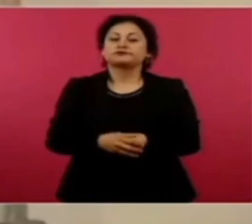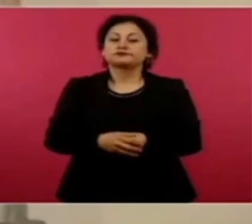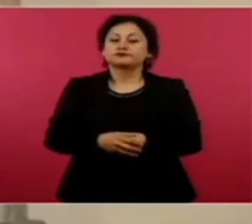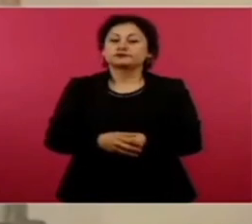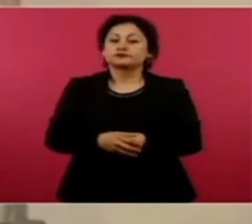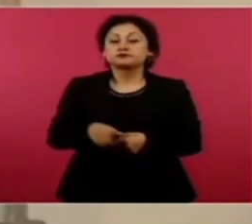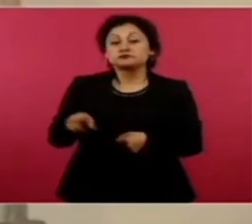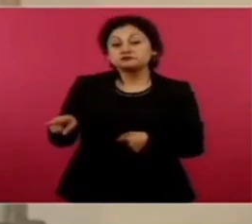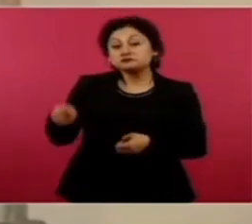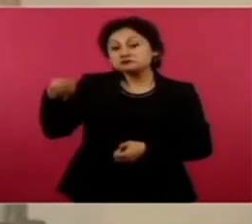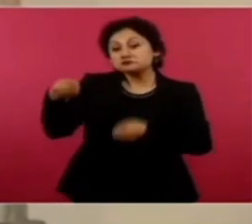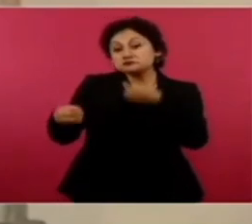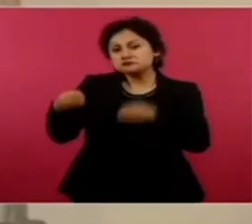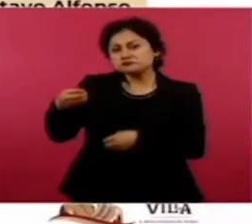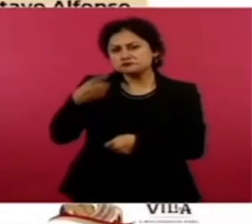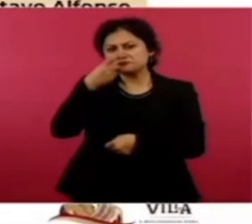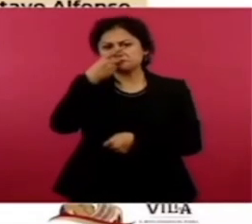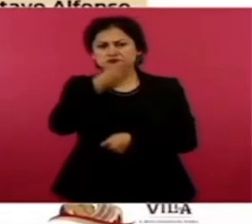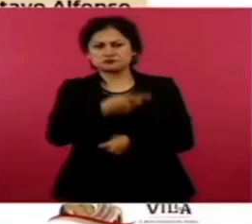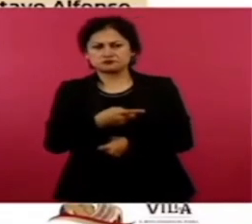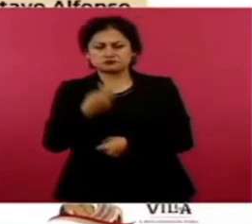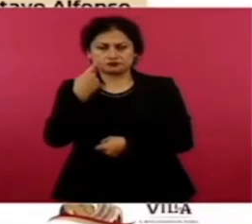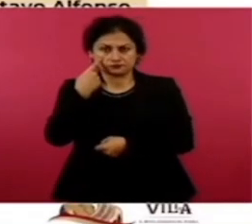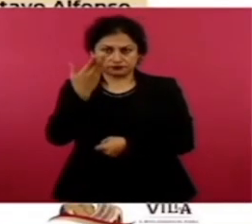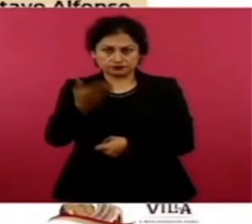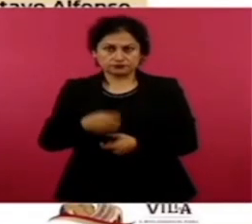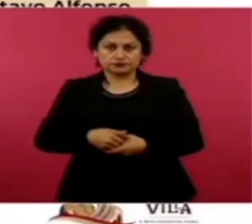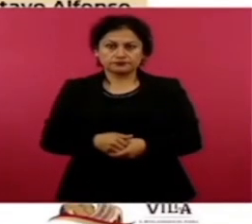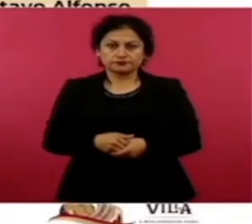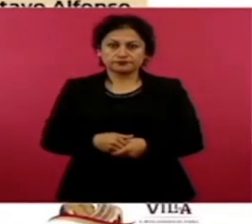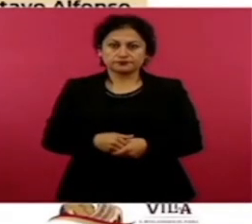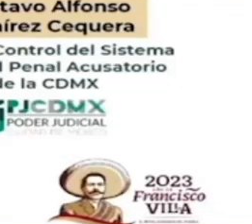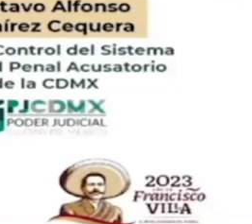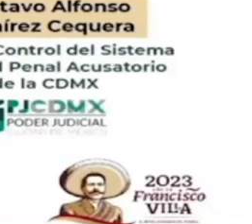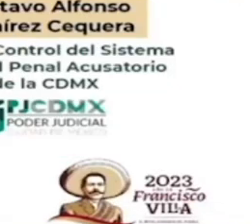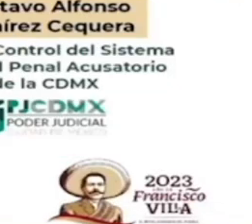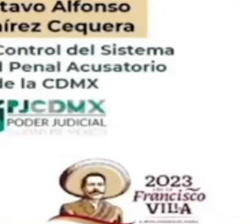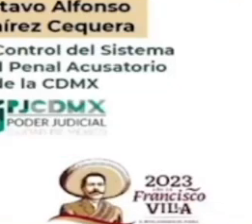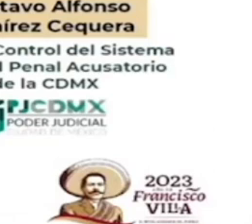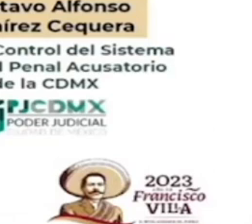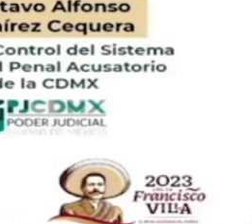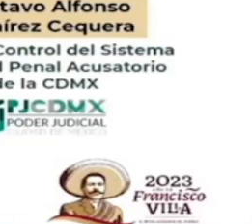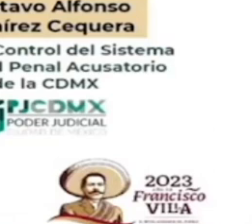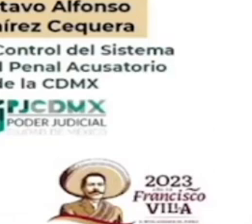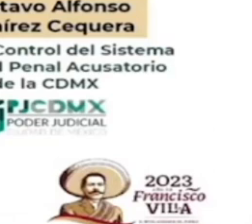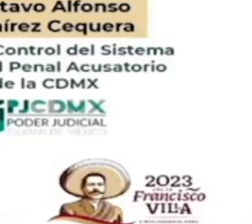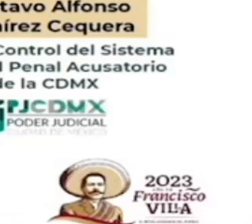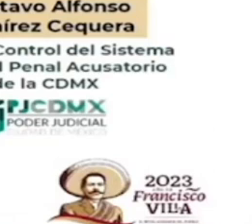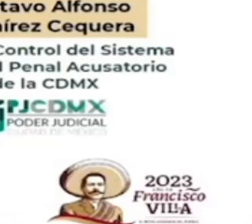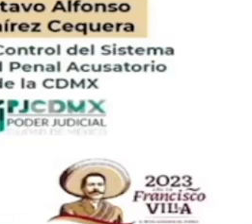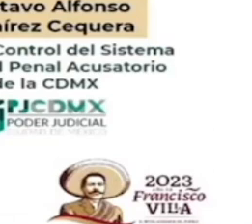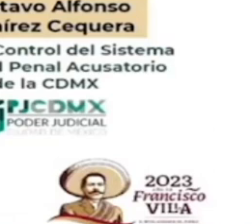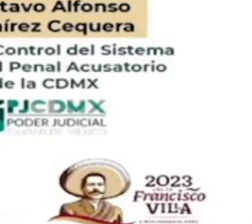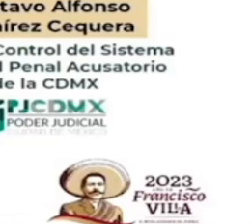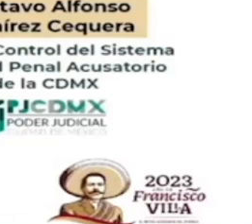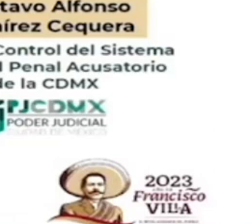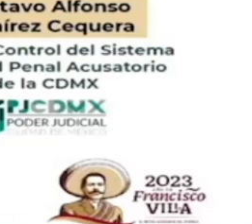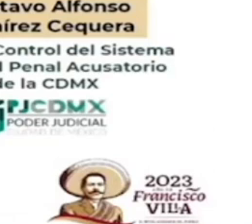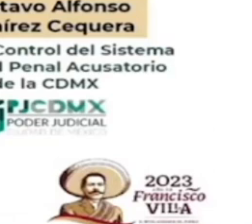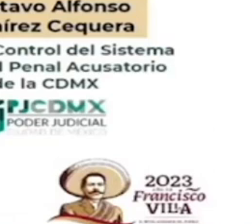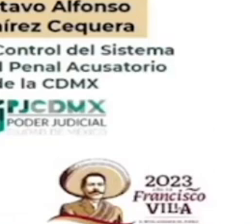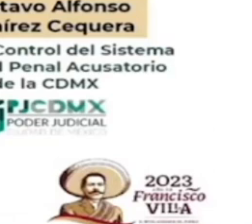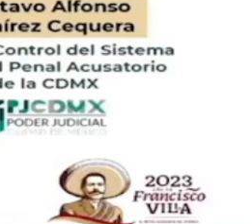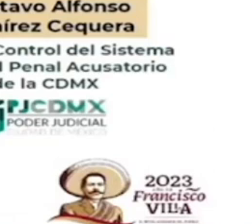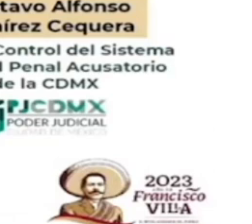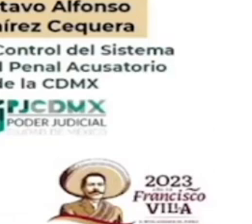integrantes de un delictivo en un domicilio. En inmuebles fueron detenidos ocho personas, tres